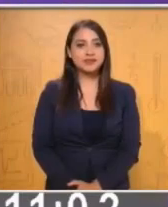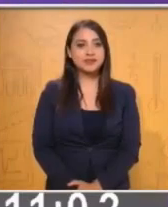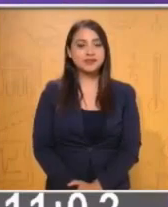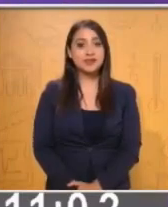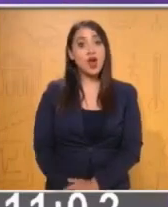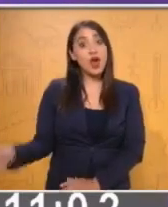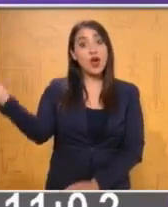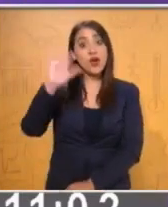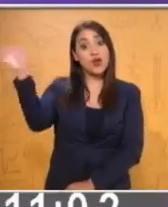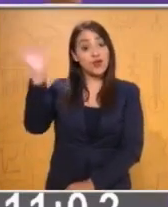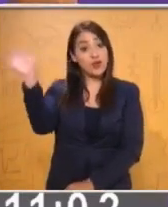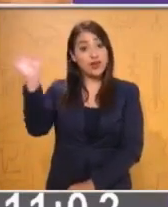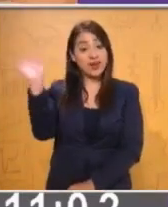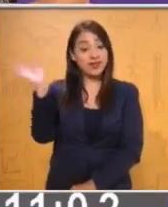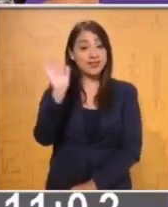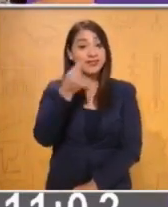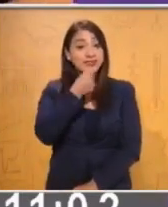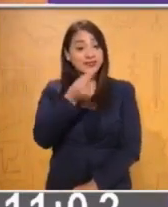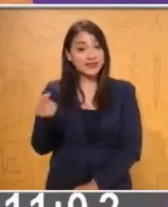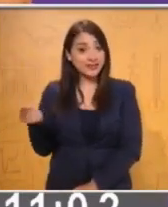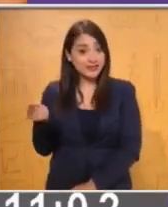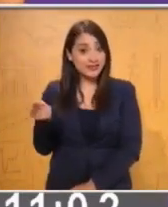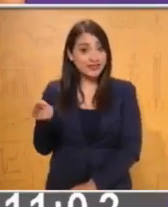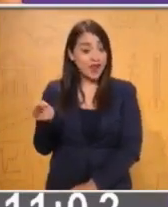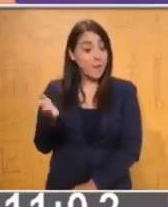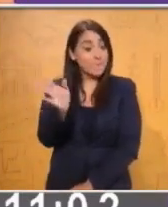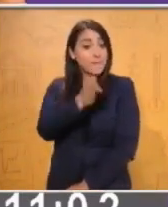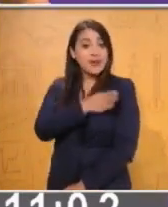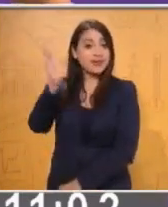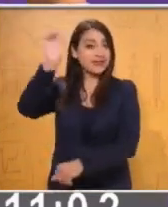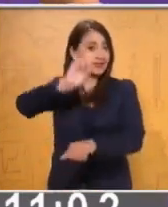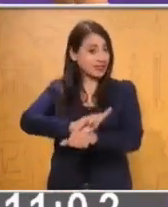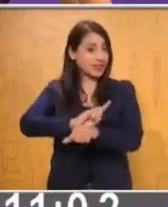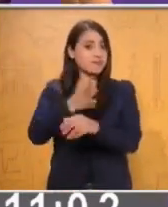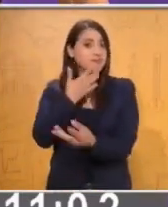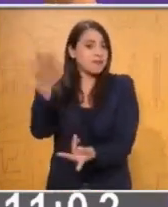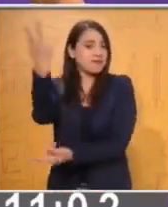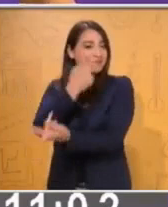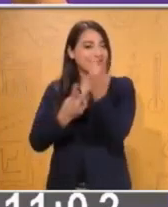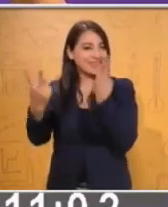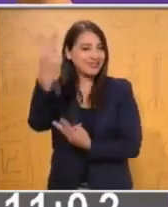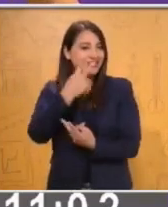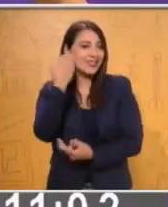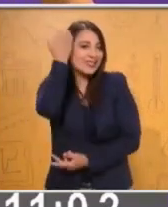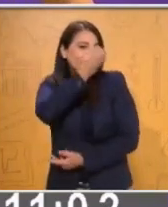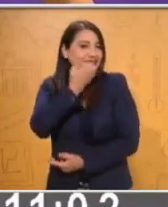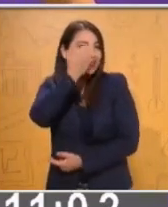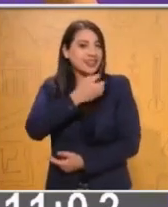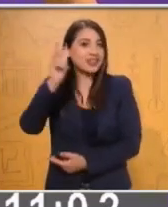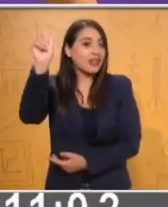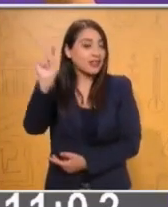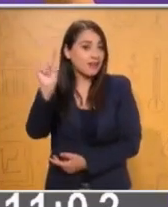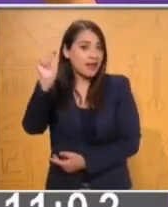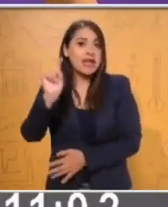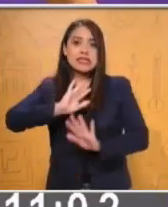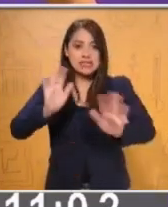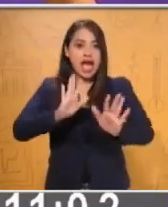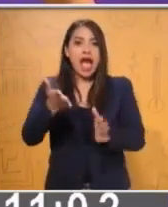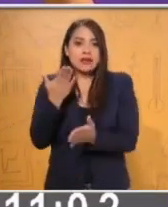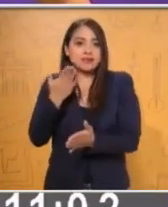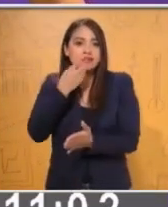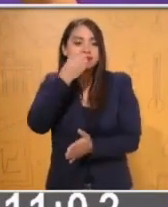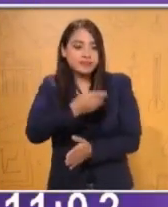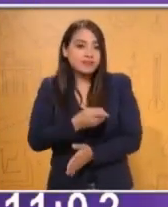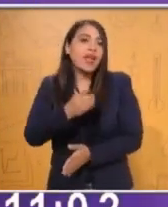Hola, ¿qué tal, niños? Muy buenos días. Bienvenidos nuevamente a Escuela TV. Como ya te mencionaron, estamos con tercer y cuarto